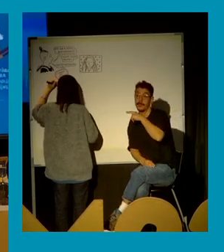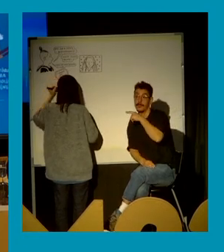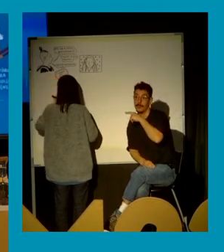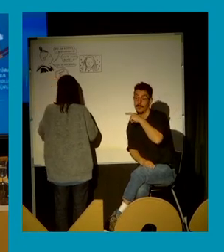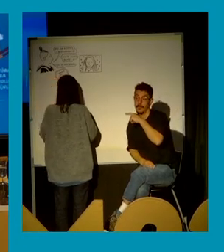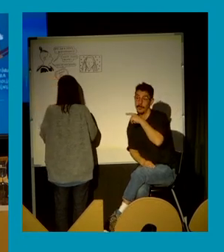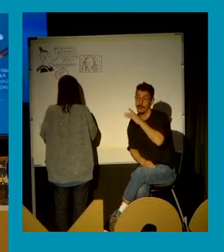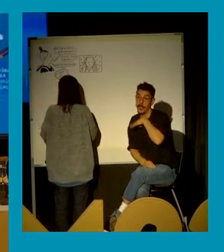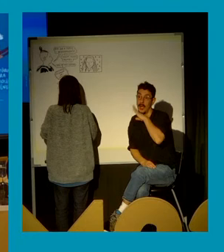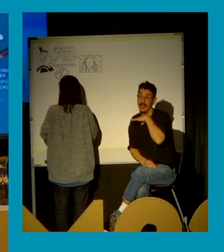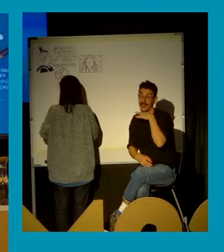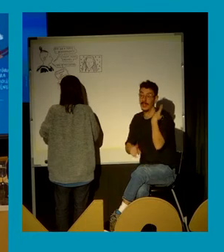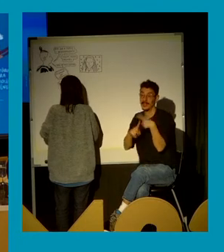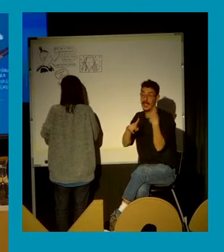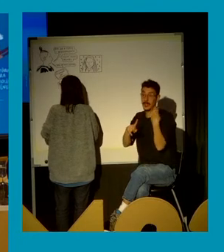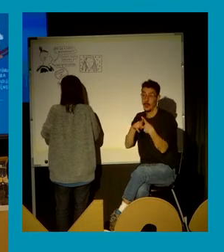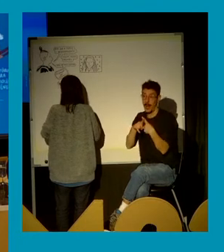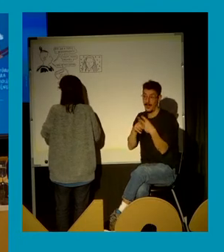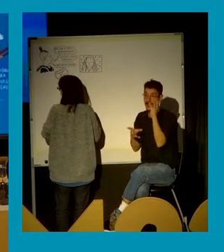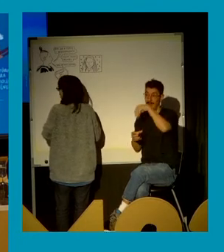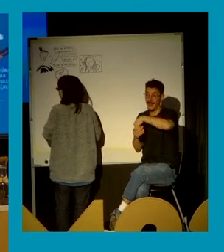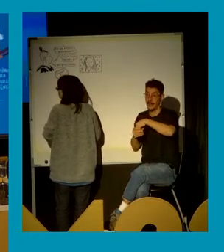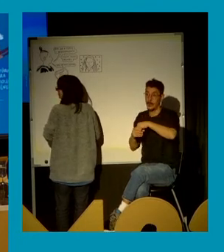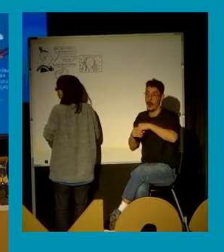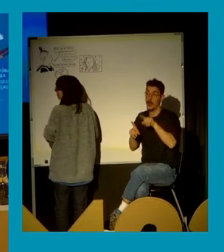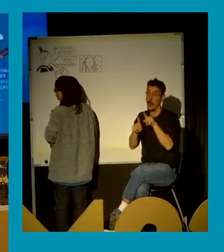jurídico y especialmente el código penal.